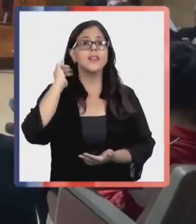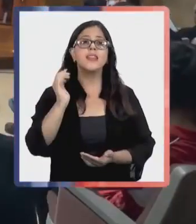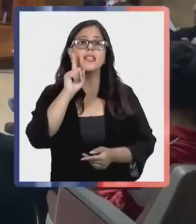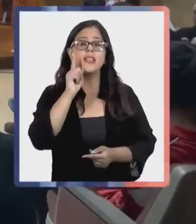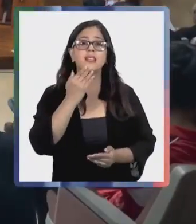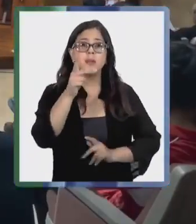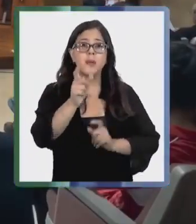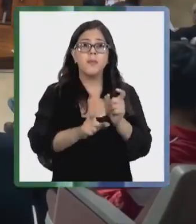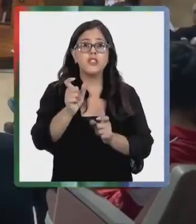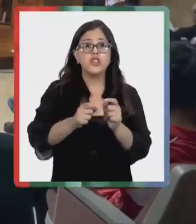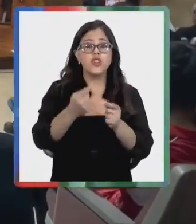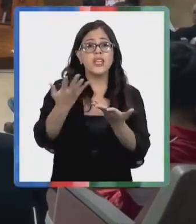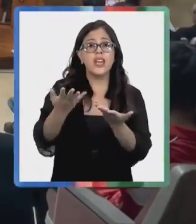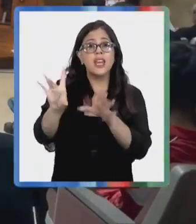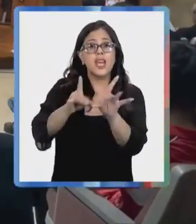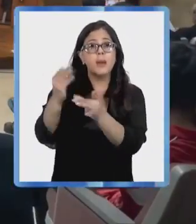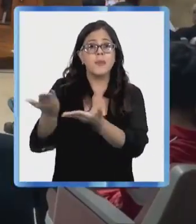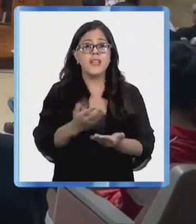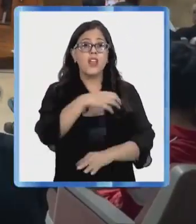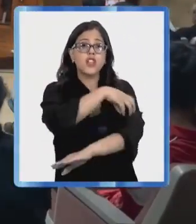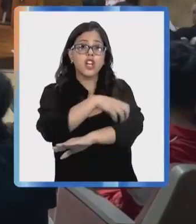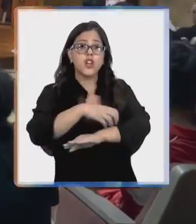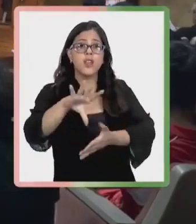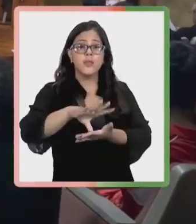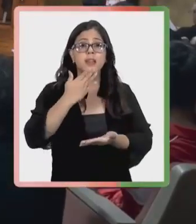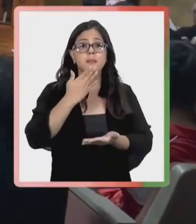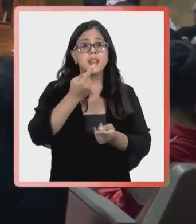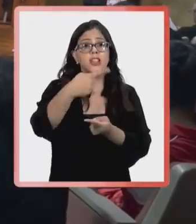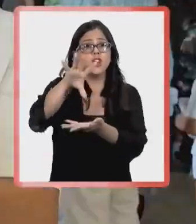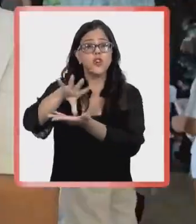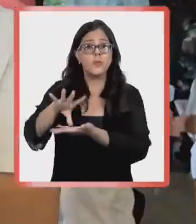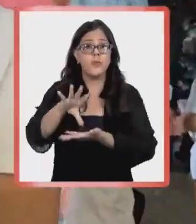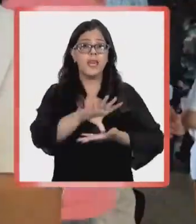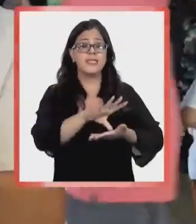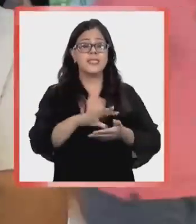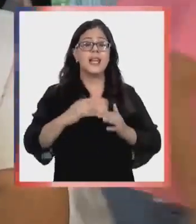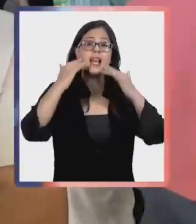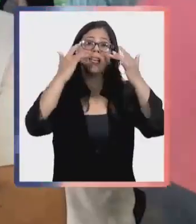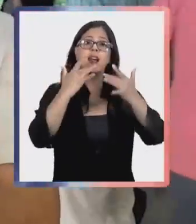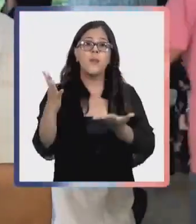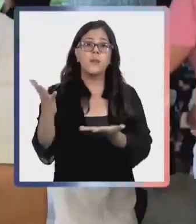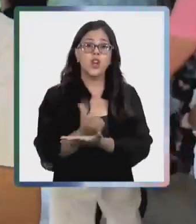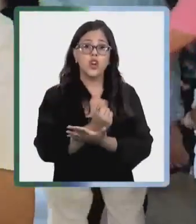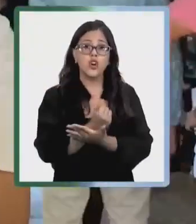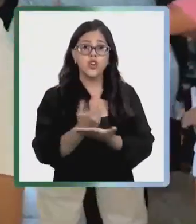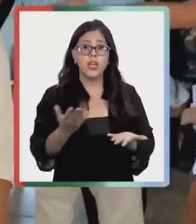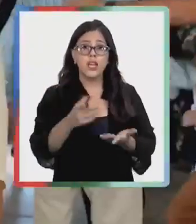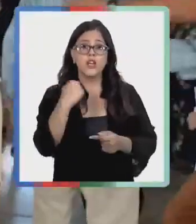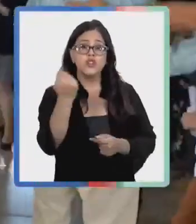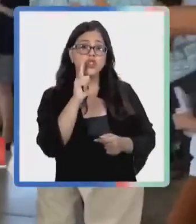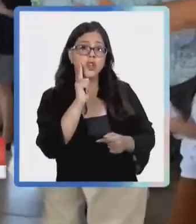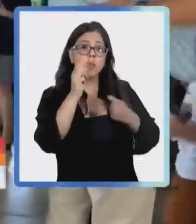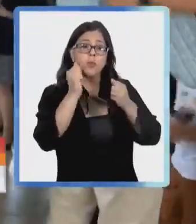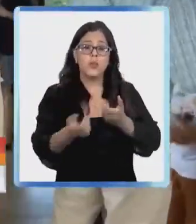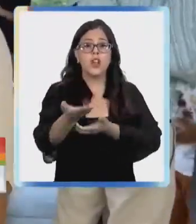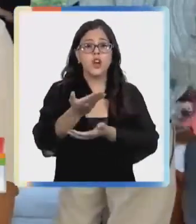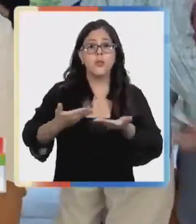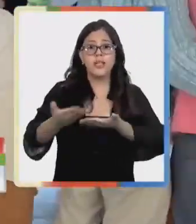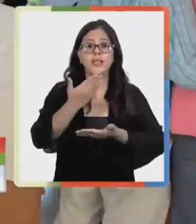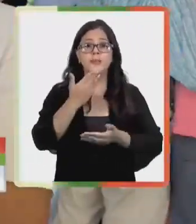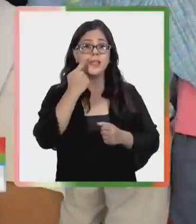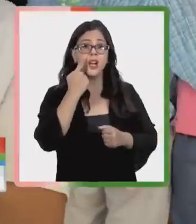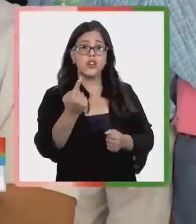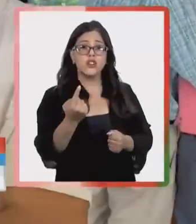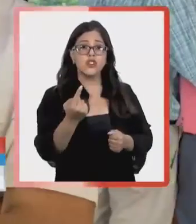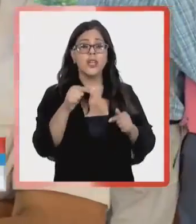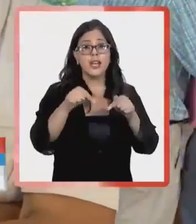contar con invitados de otras regiones del país y del extranjero. Es una alegría porque también los logros que tenemos de poder compartir,